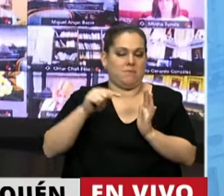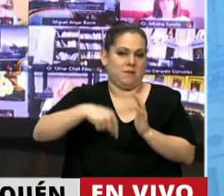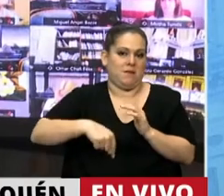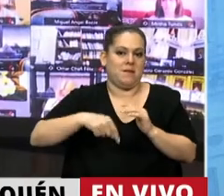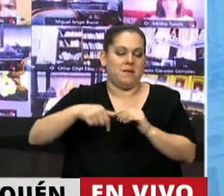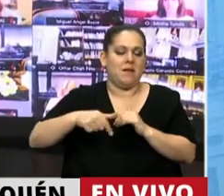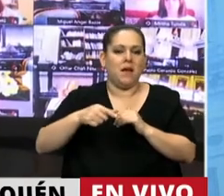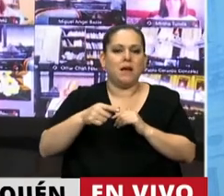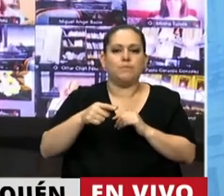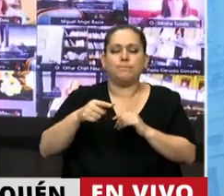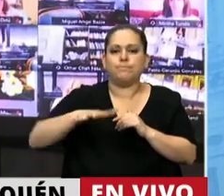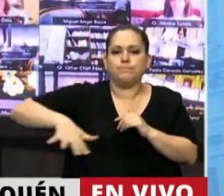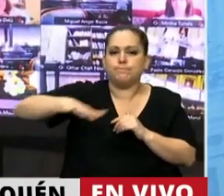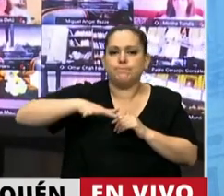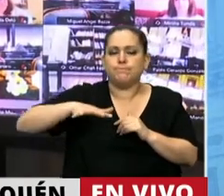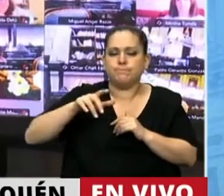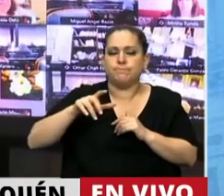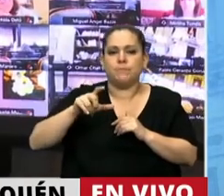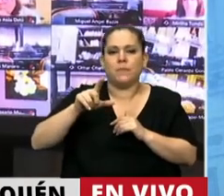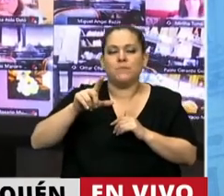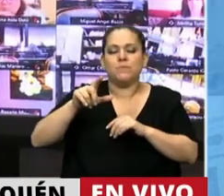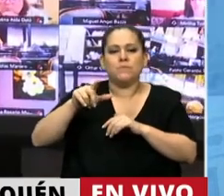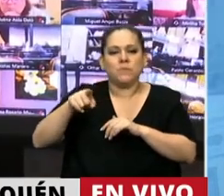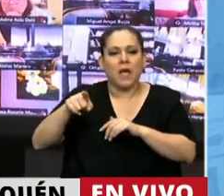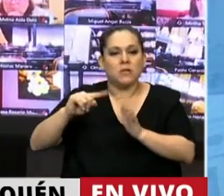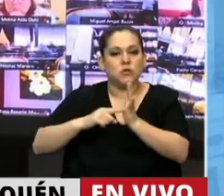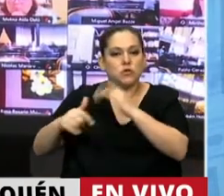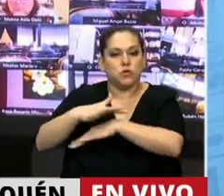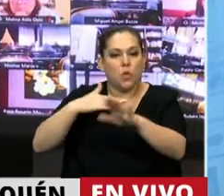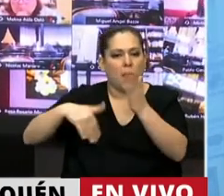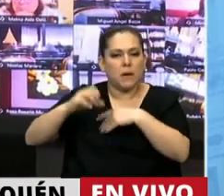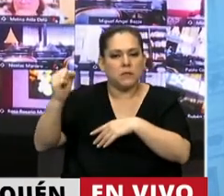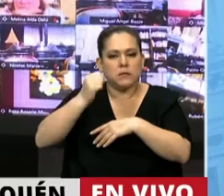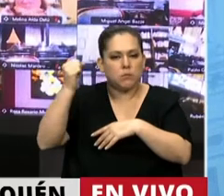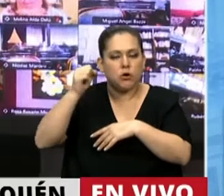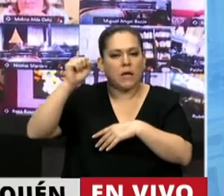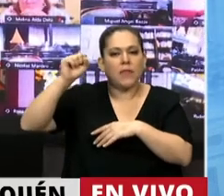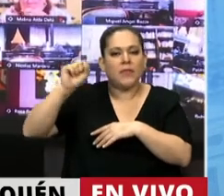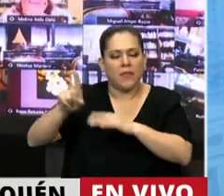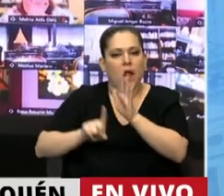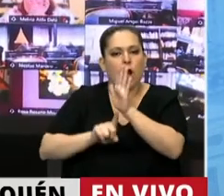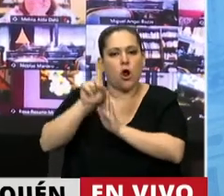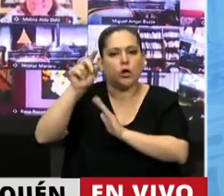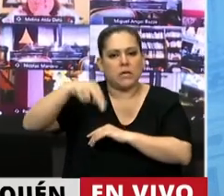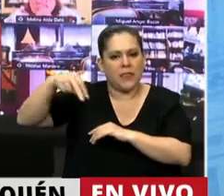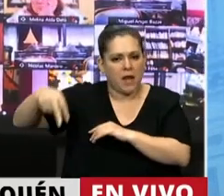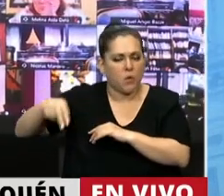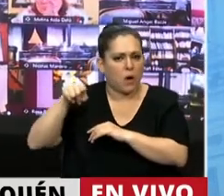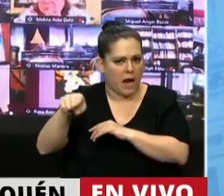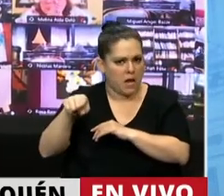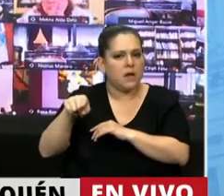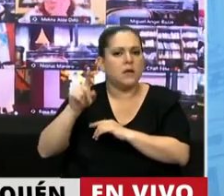amarillo, que es lo que significa, es la ciudad más importante del norte neuquino y concentra una gran actividad